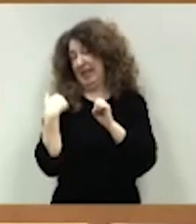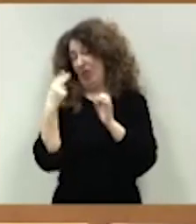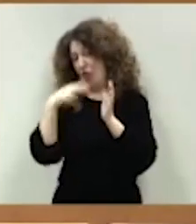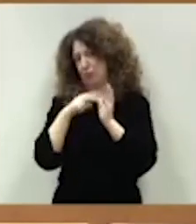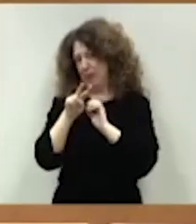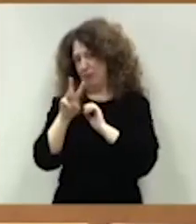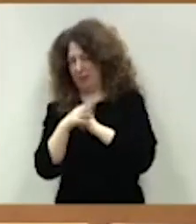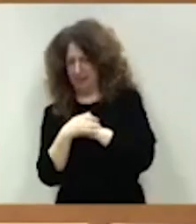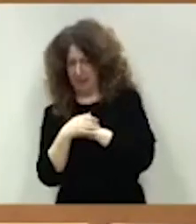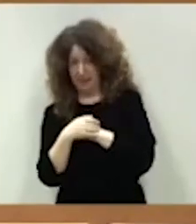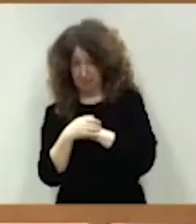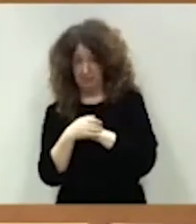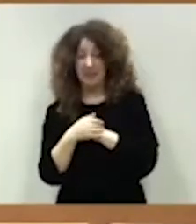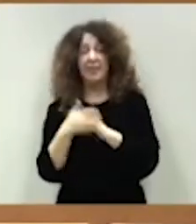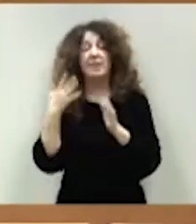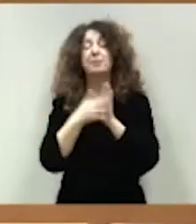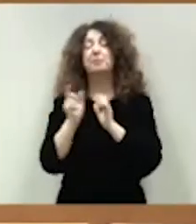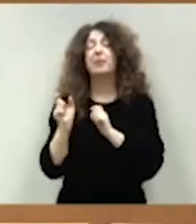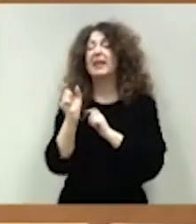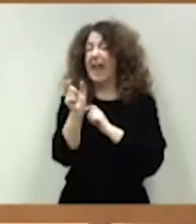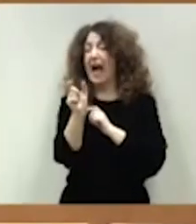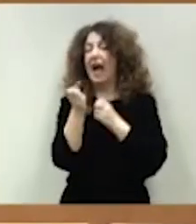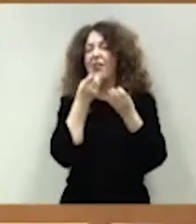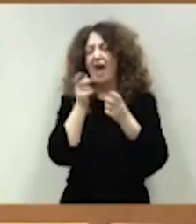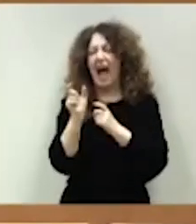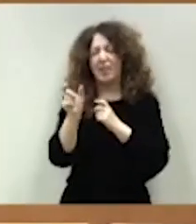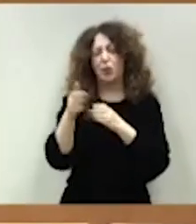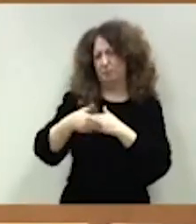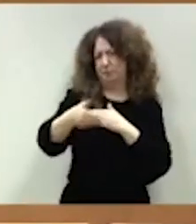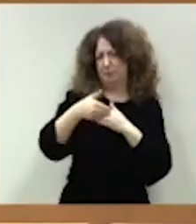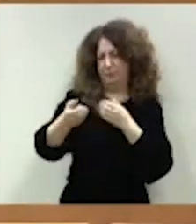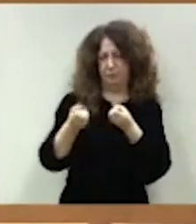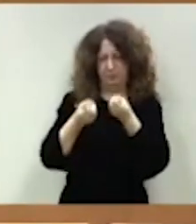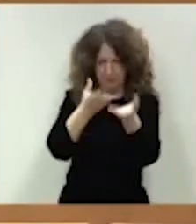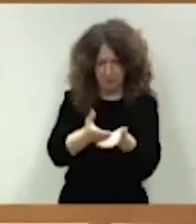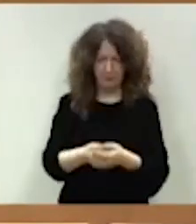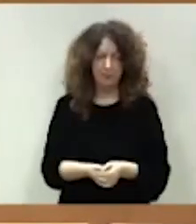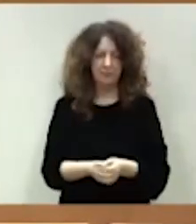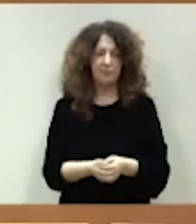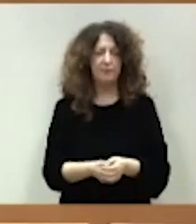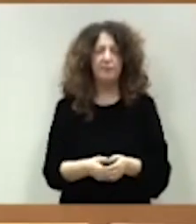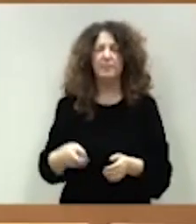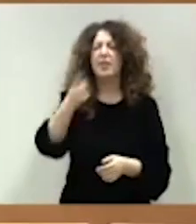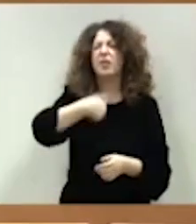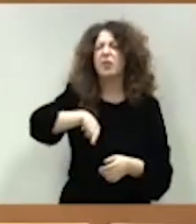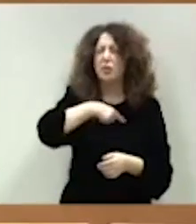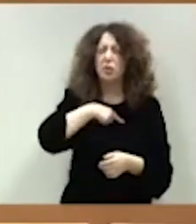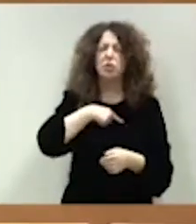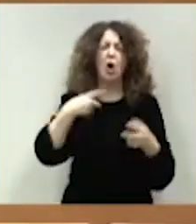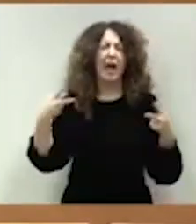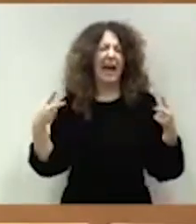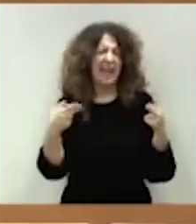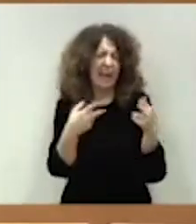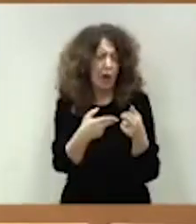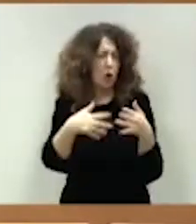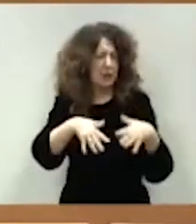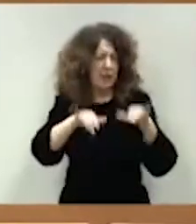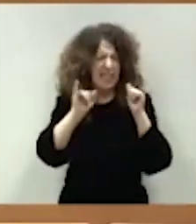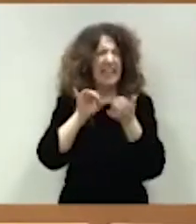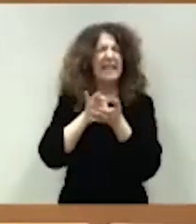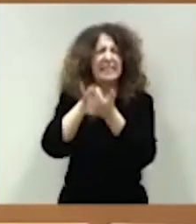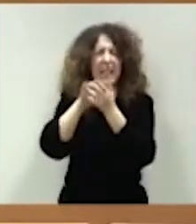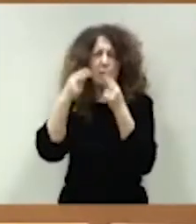una cifra que se conocerá próximamente. Y lo vamos a hacer sin aplicar ningún recorte en los servicios